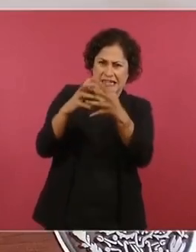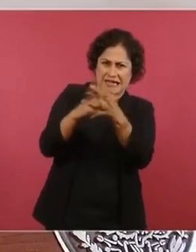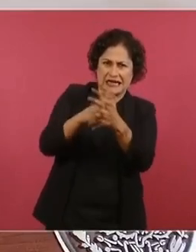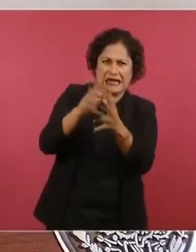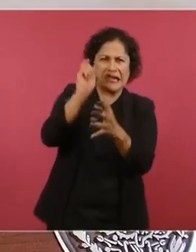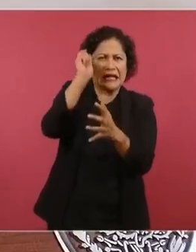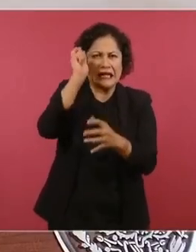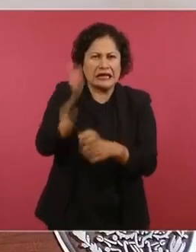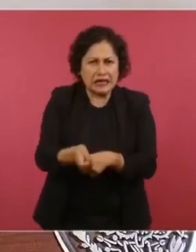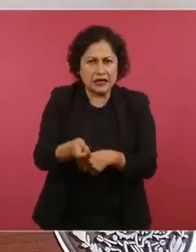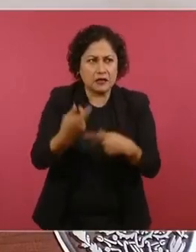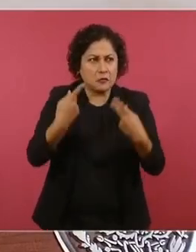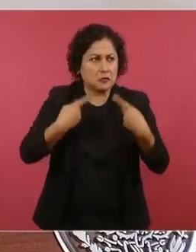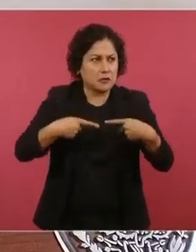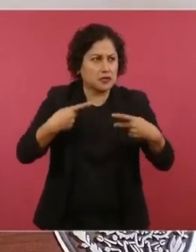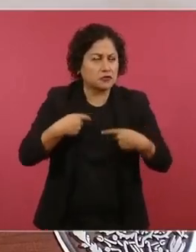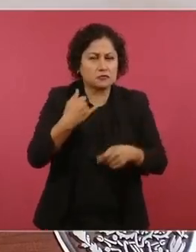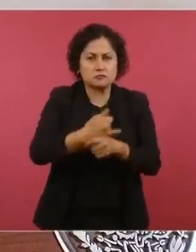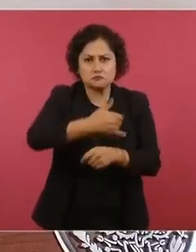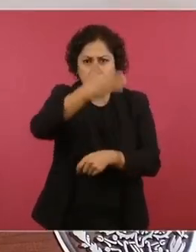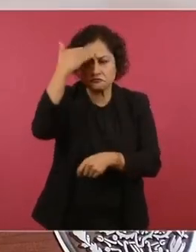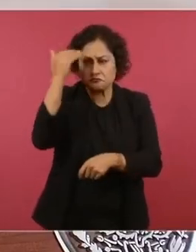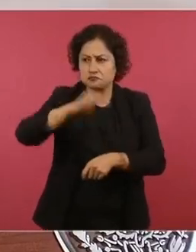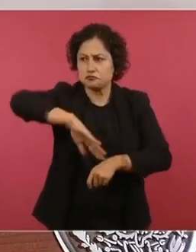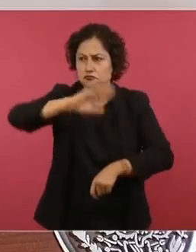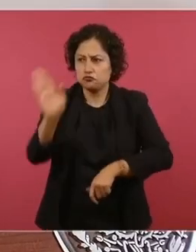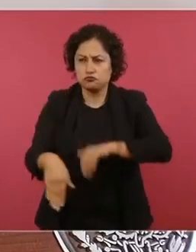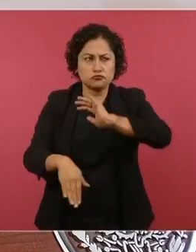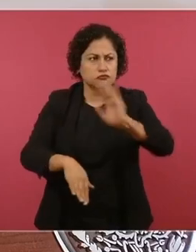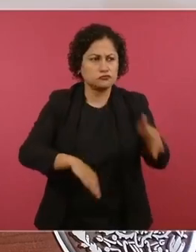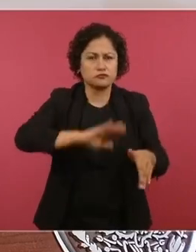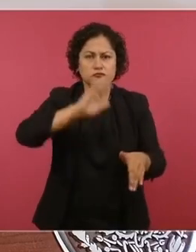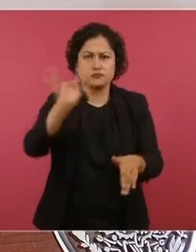todos los países del mundo donde hay confrontación?